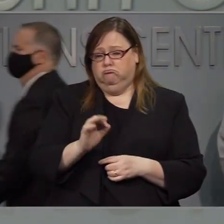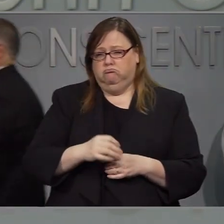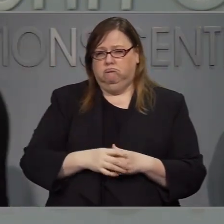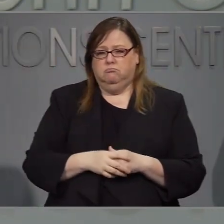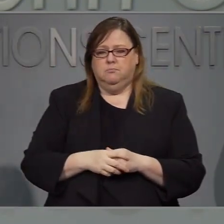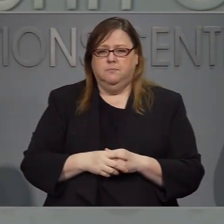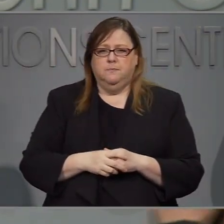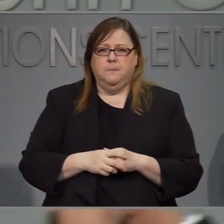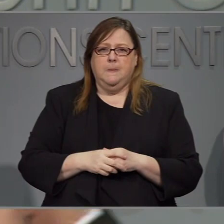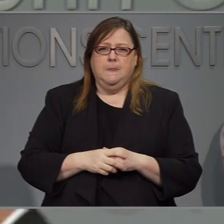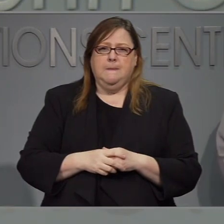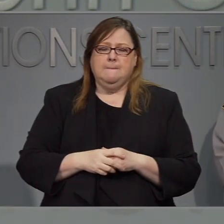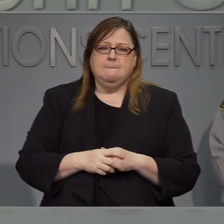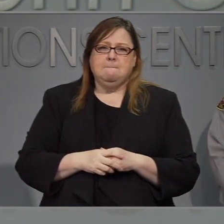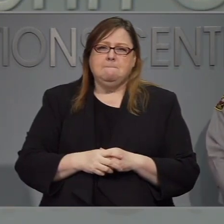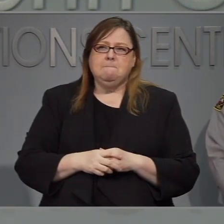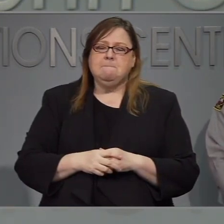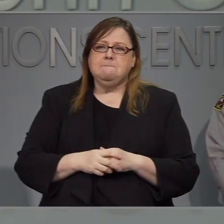transporte.